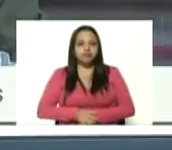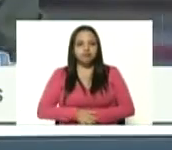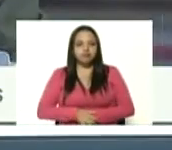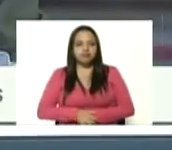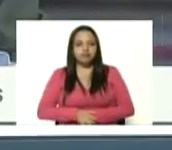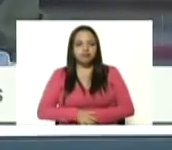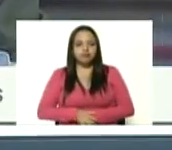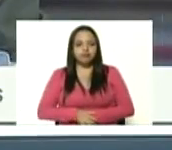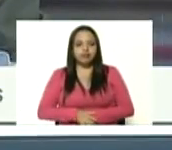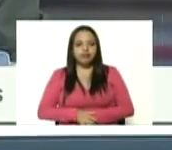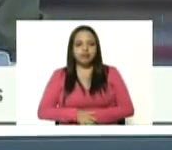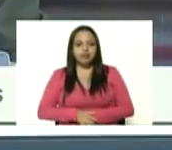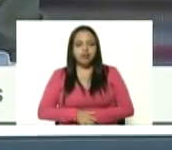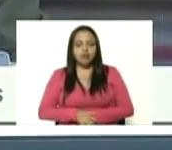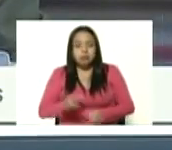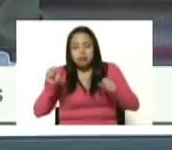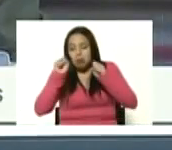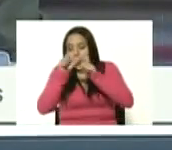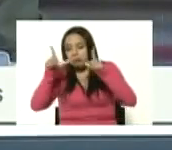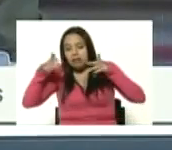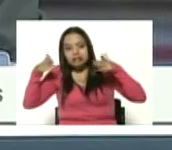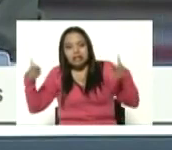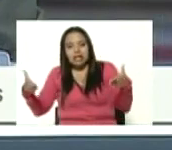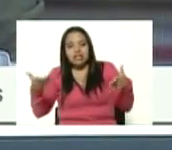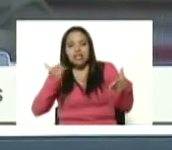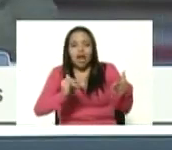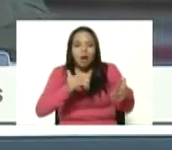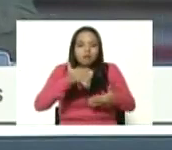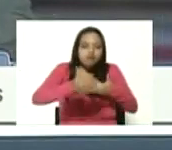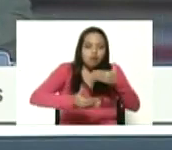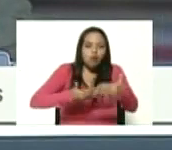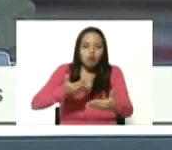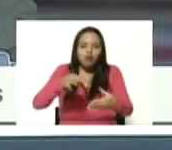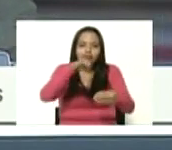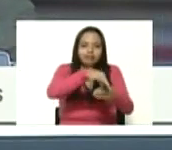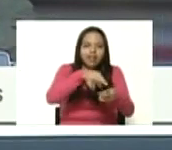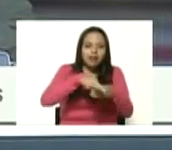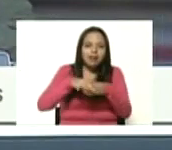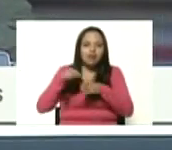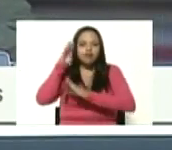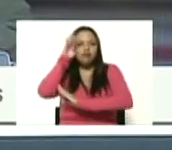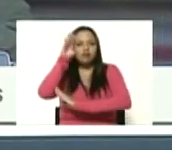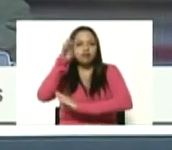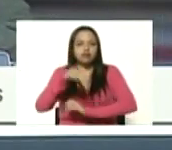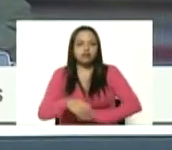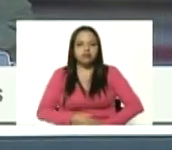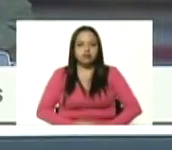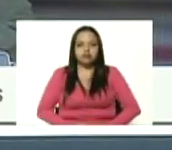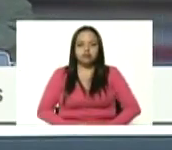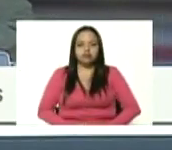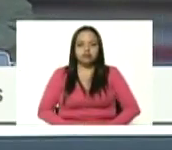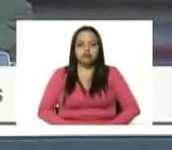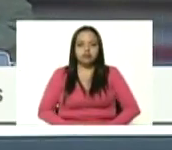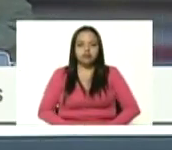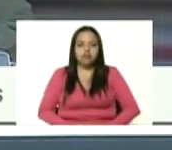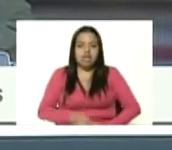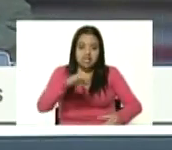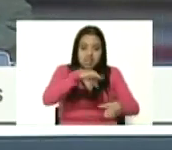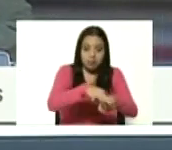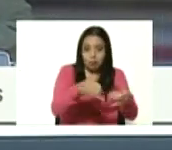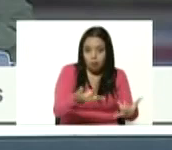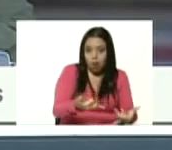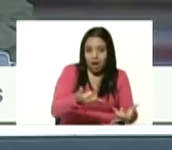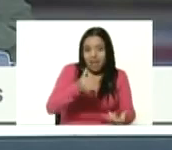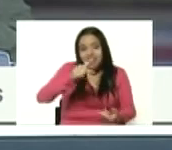atómica de esas que vamos sembrando para el futuro sembremos en el presente para